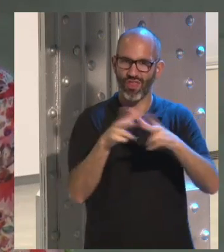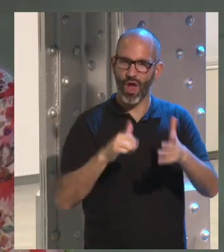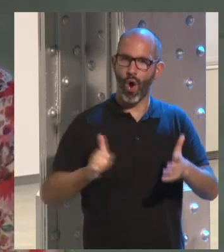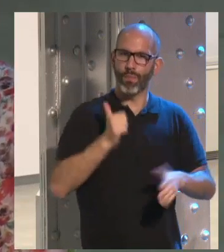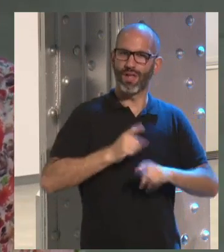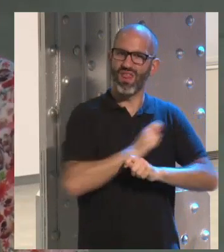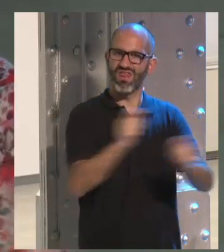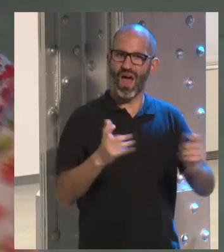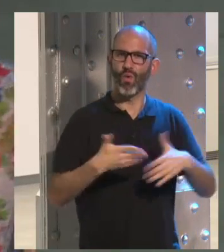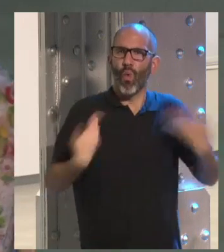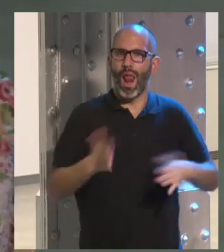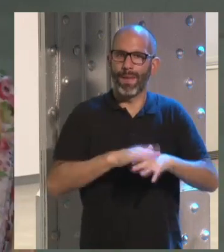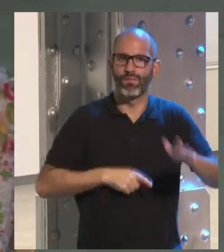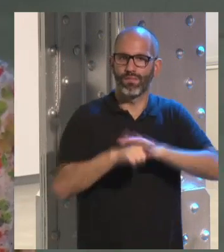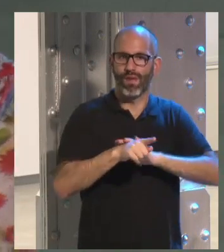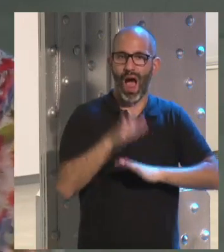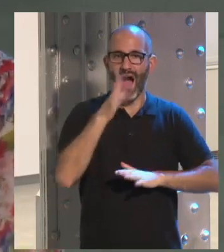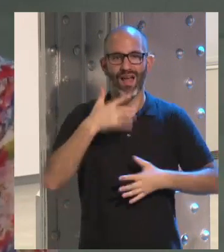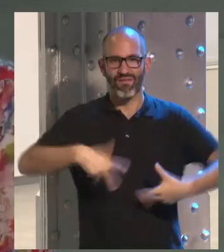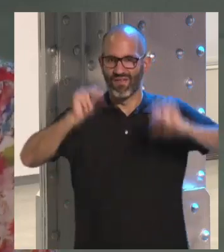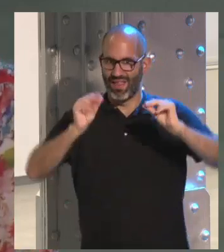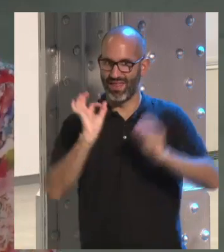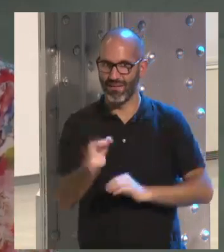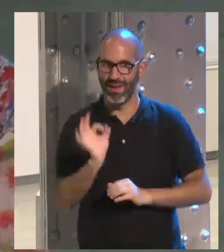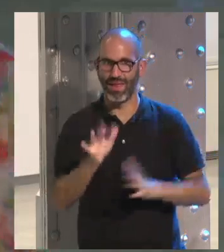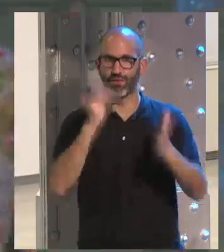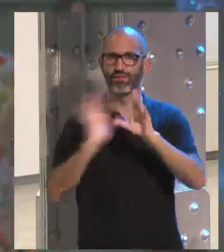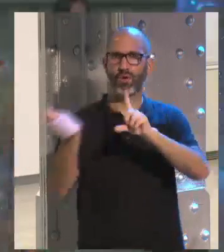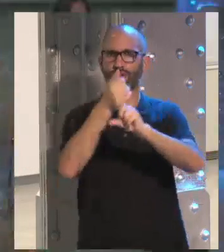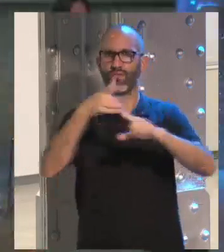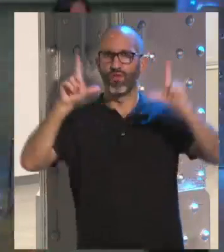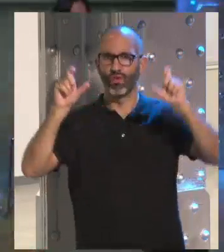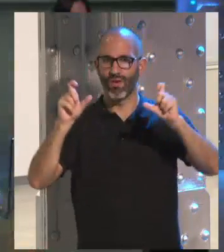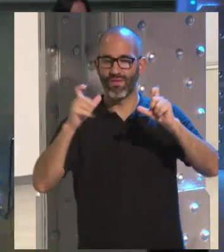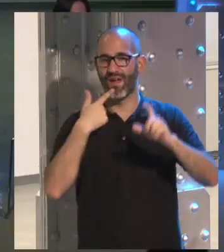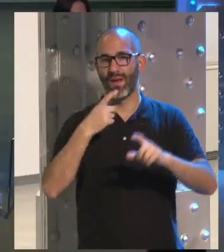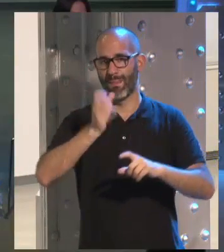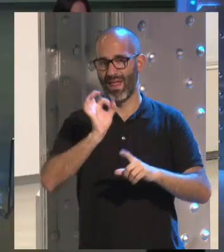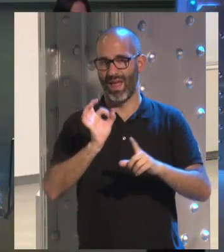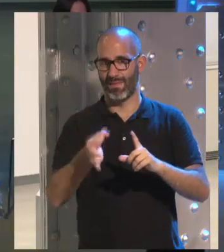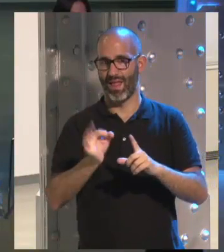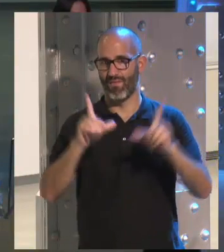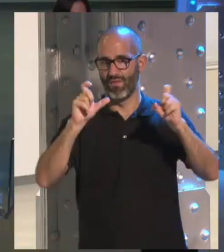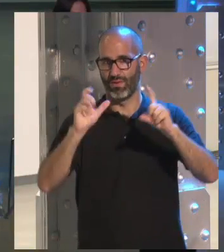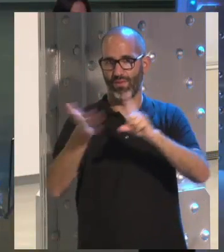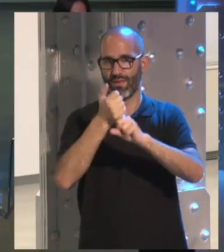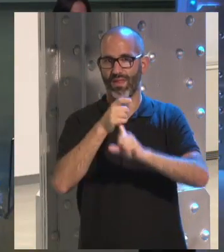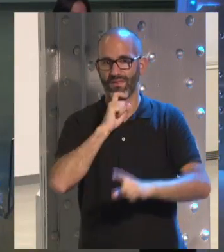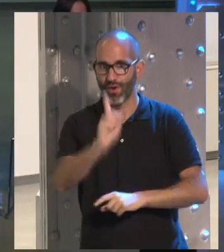redes sociales. Ahora ya termino de verdad. Encontré esta fotografía, bueno, no es difícil encontrar esta fotografía en